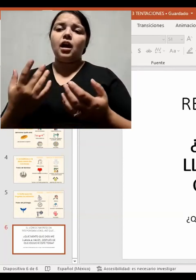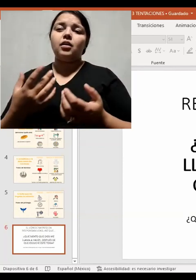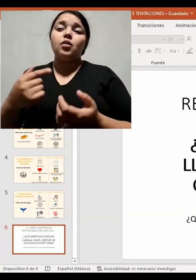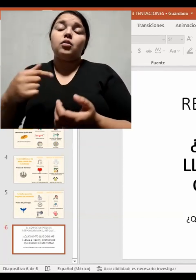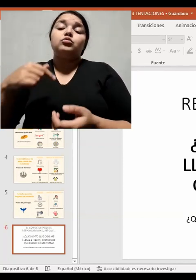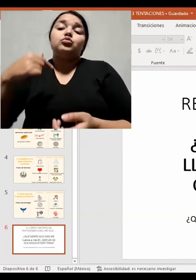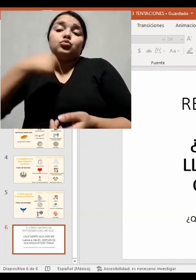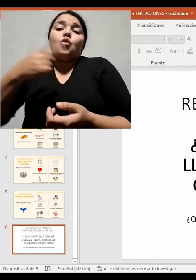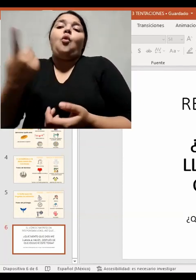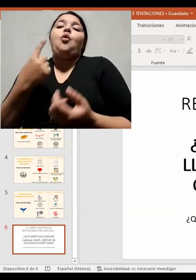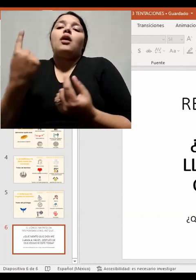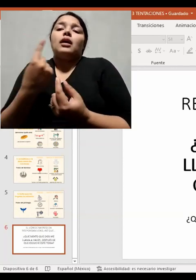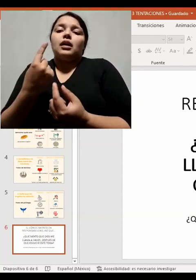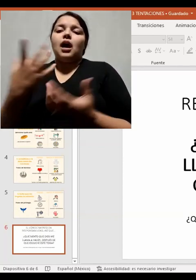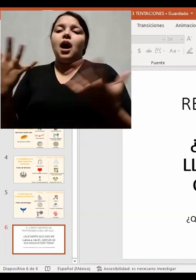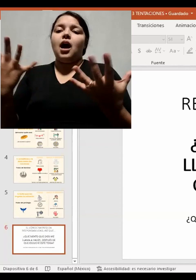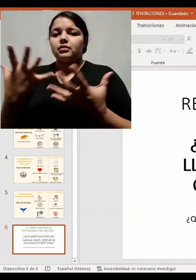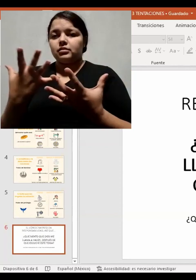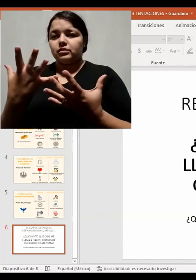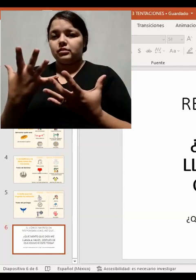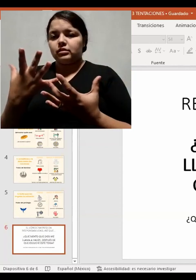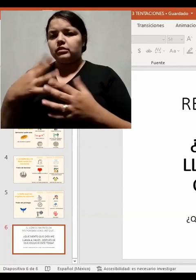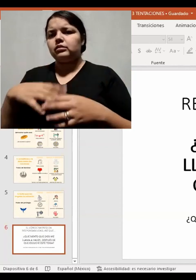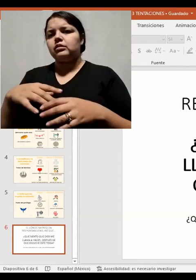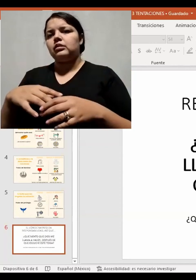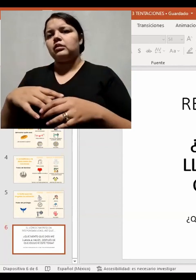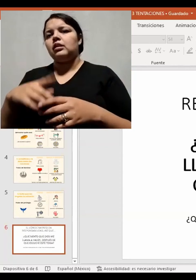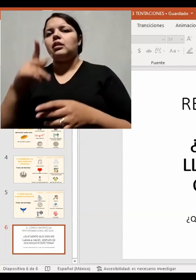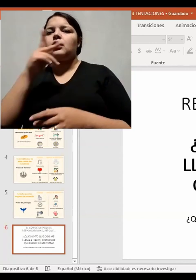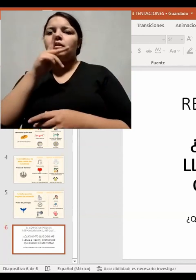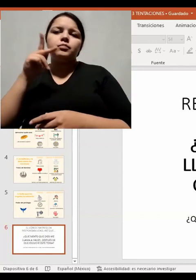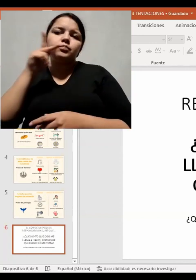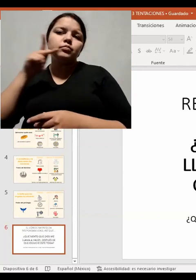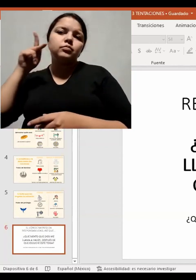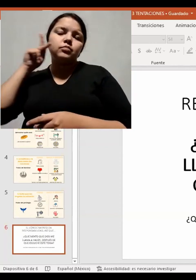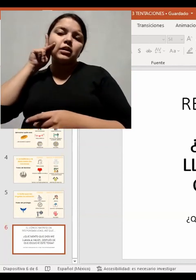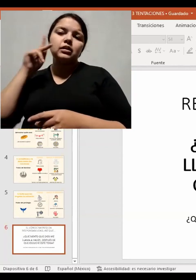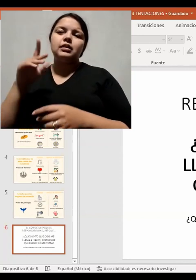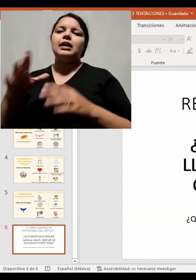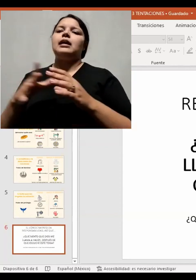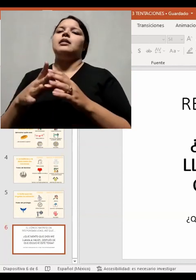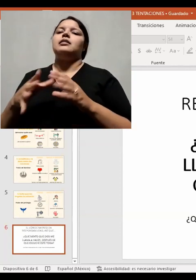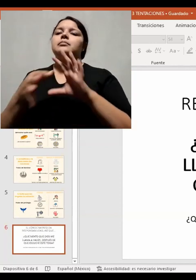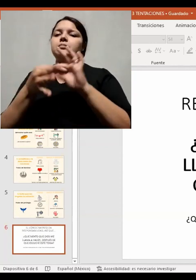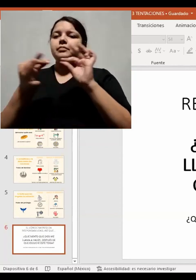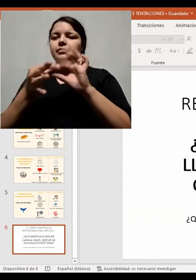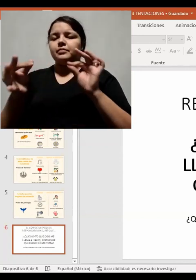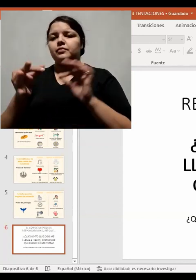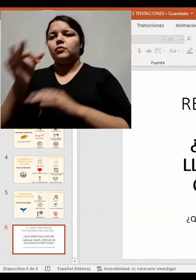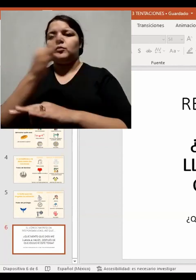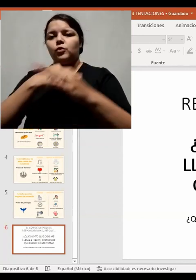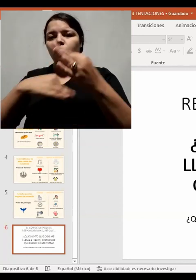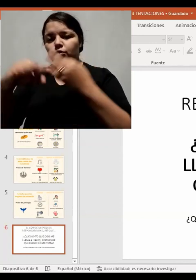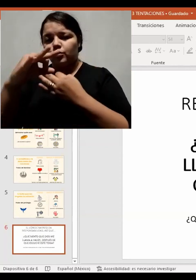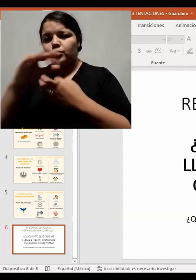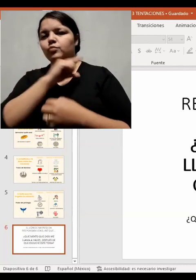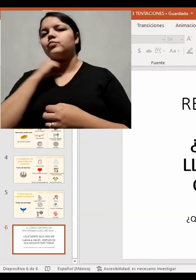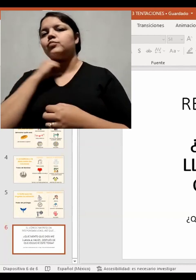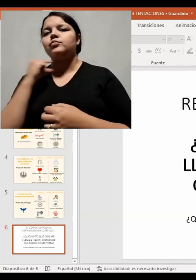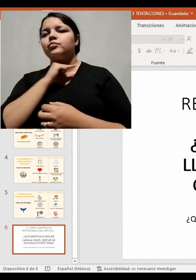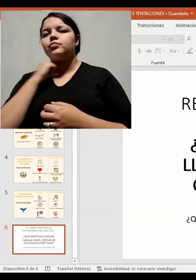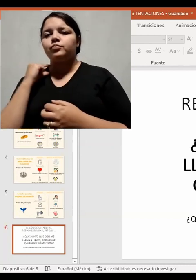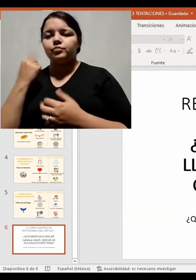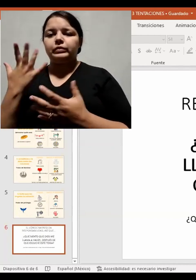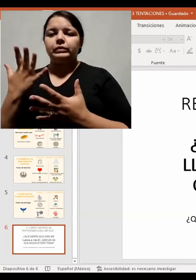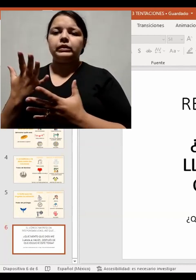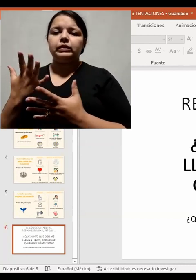Ahorita ya el padre Pepe les explicará mejor la dinámica, pero vamos a reflexionar en esta pregunta. Y tómenle fotos